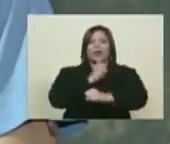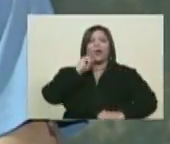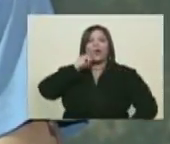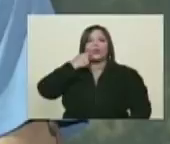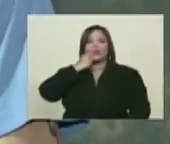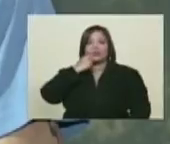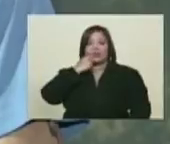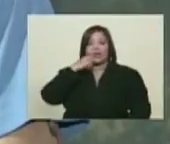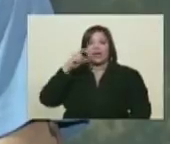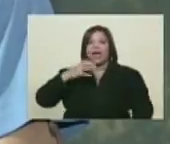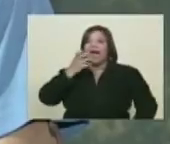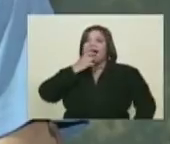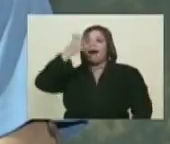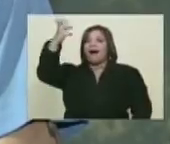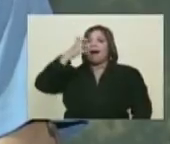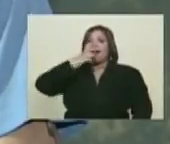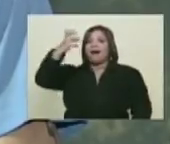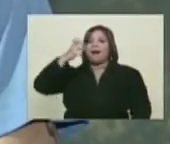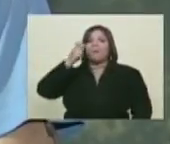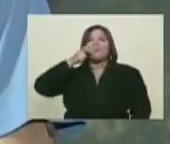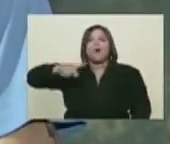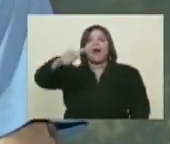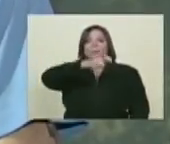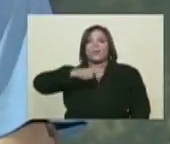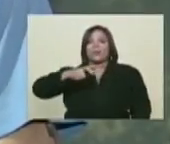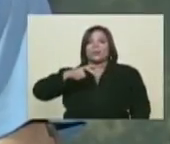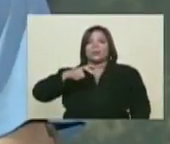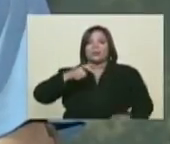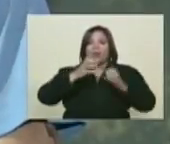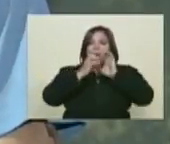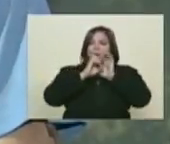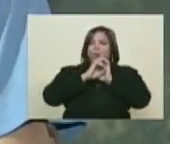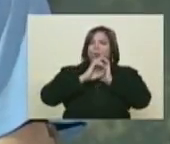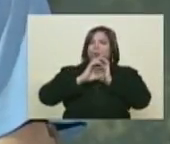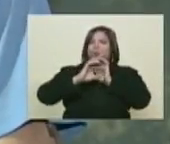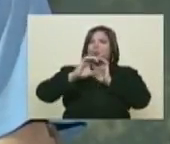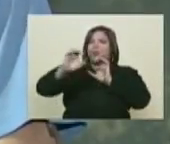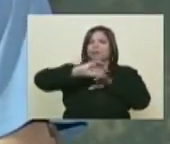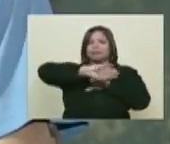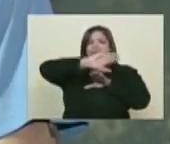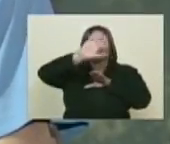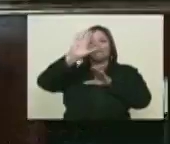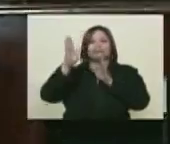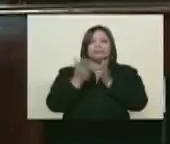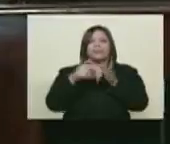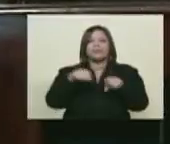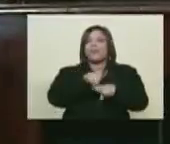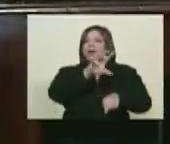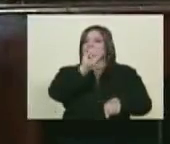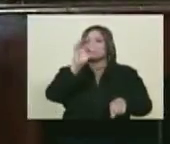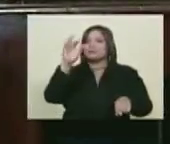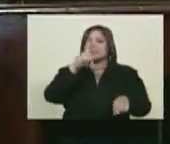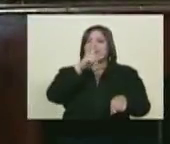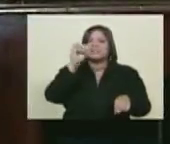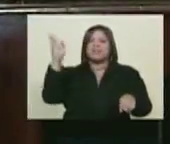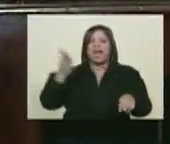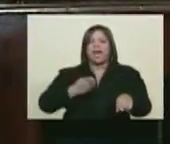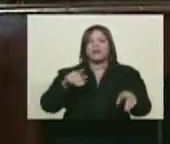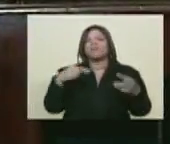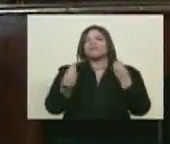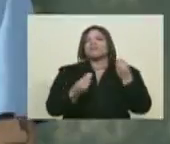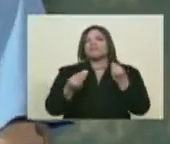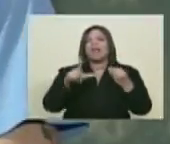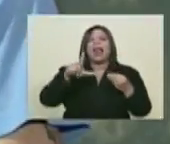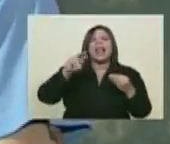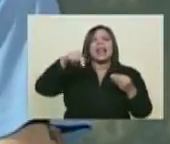y el grito del pueblo russo que tuvo un eco y sigue teniendo un eco de más de 100 años. ¿Qué tiene que ver Lenin con Chávez y Chávez con Lenin?